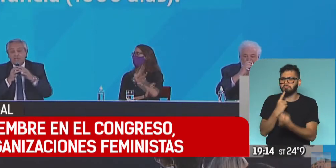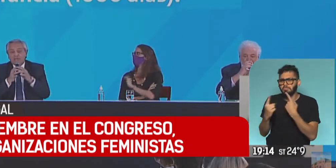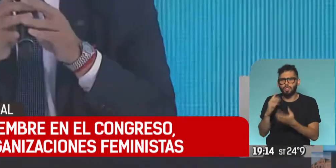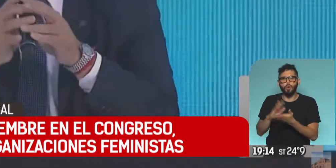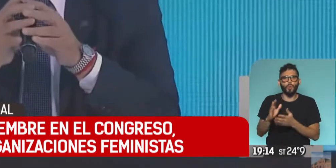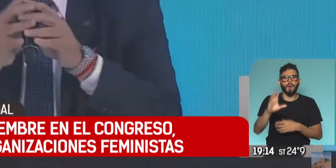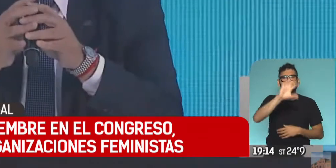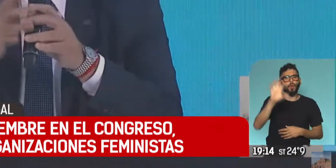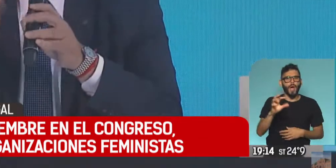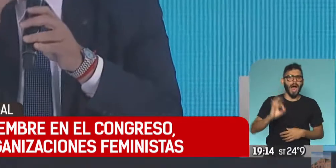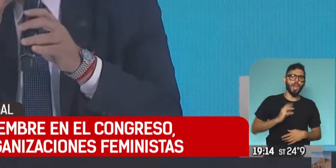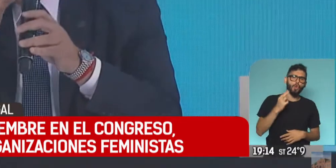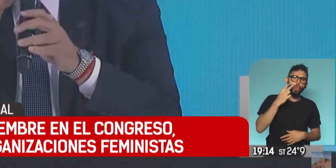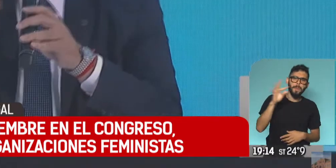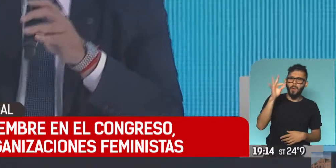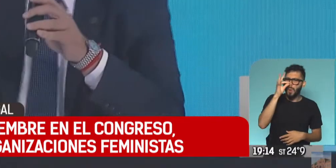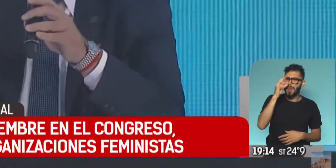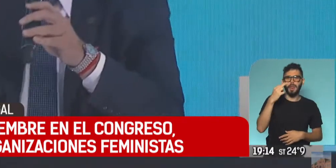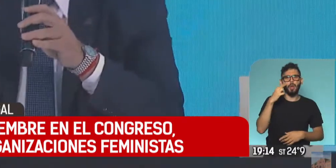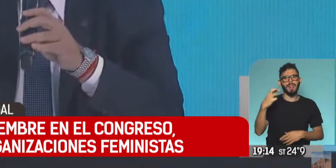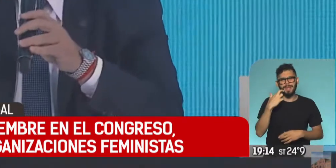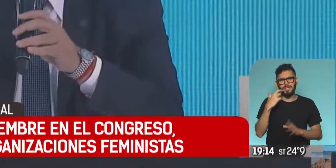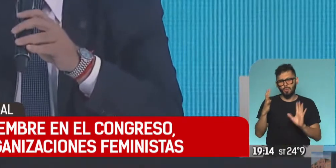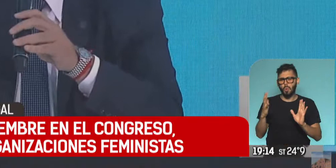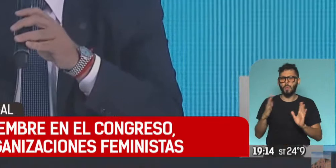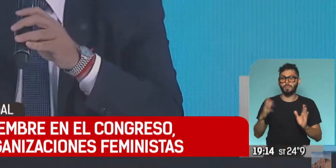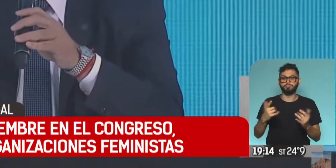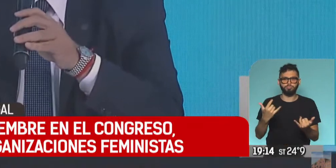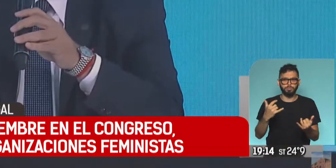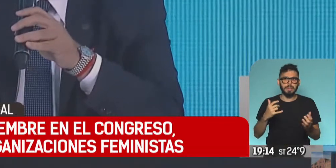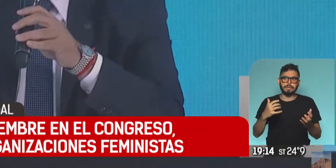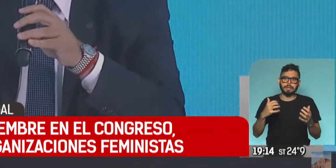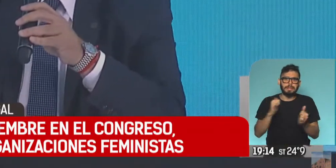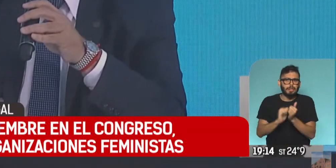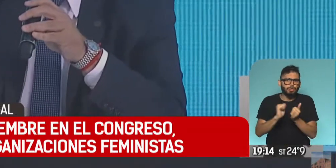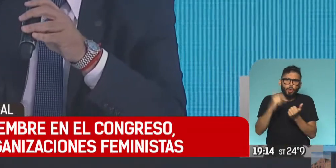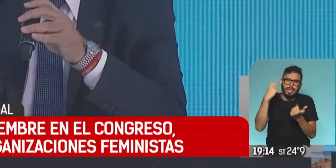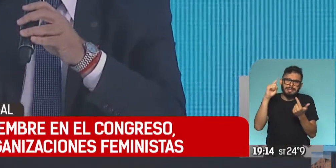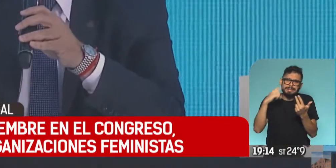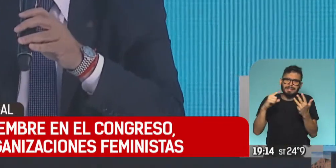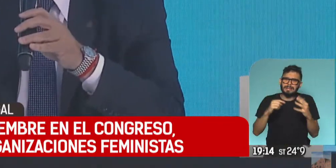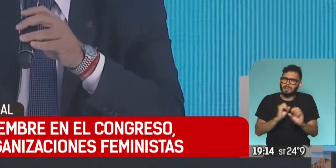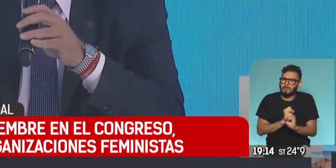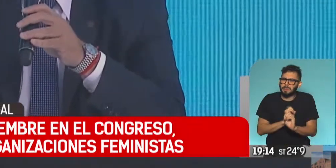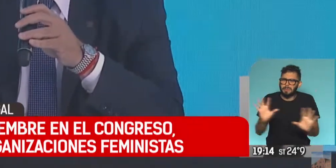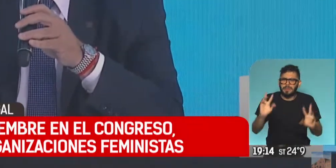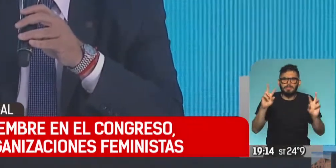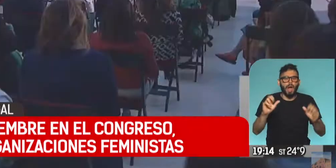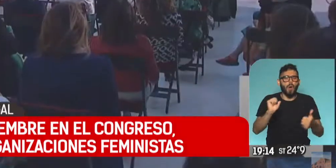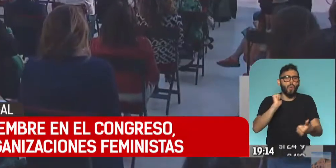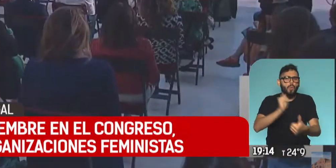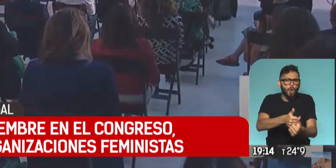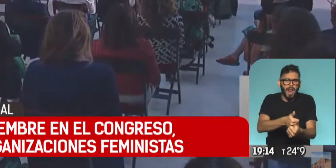2020, 2019, hemos escuchado historias muy terribles de lo que tiene que ver con la violación, con el ataque